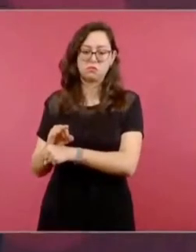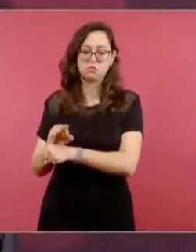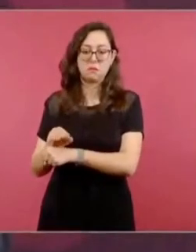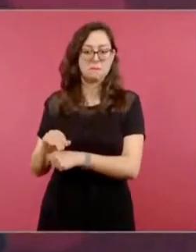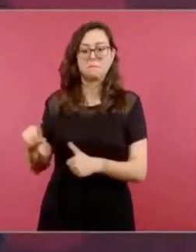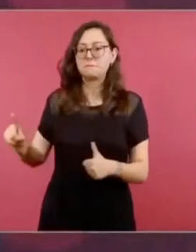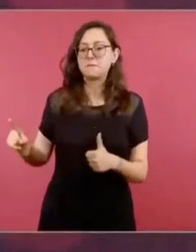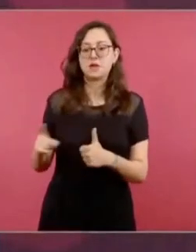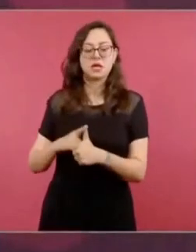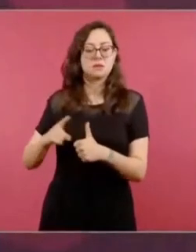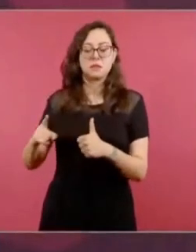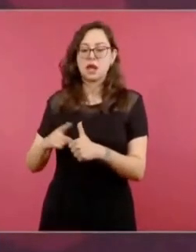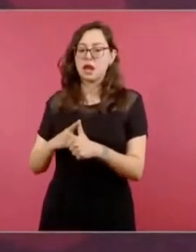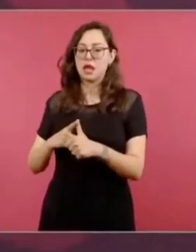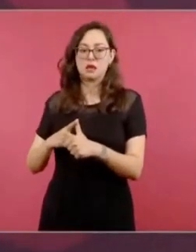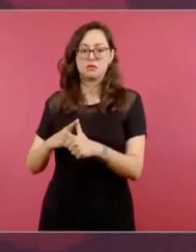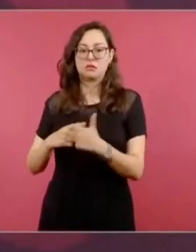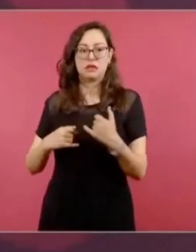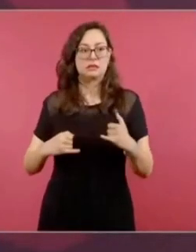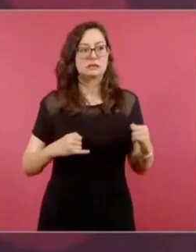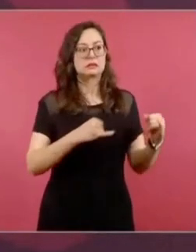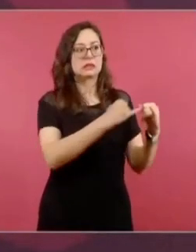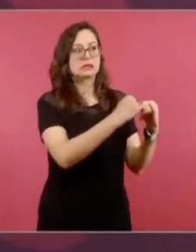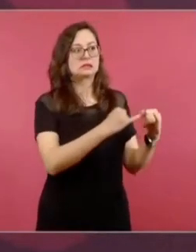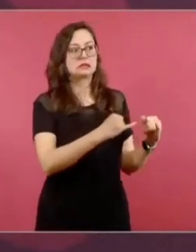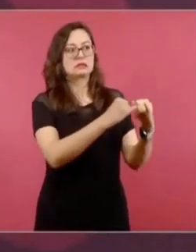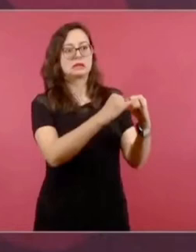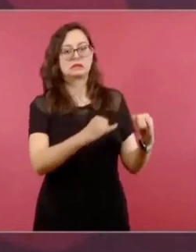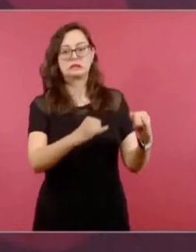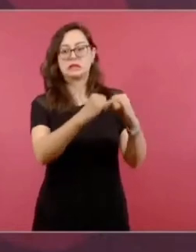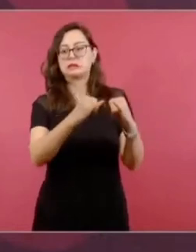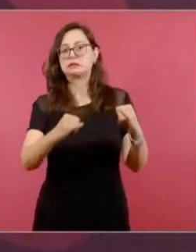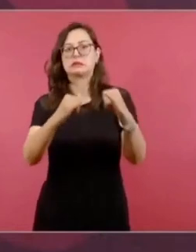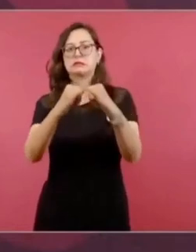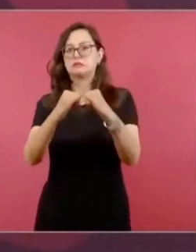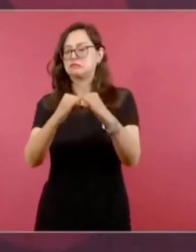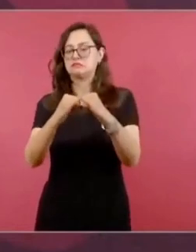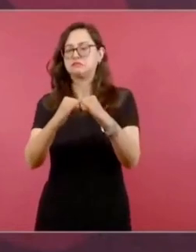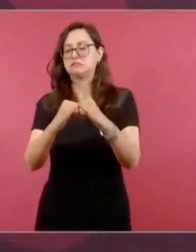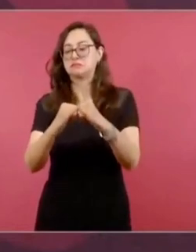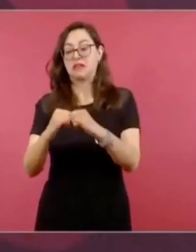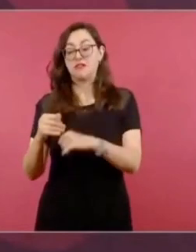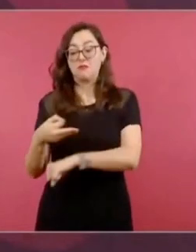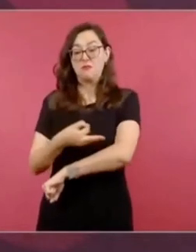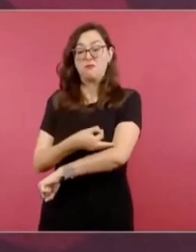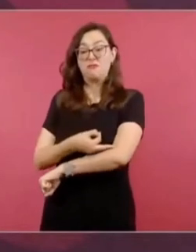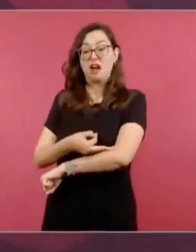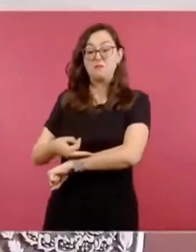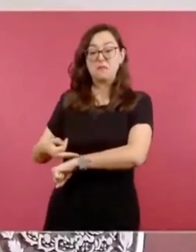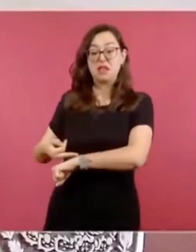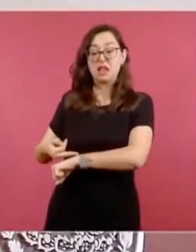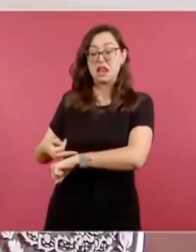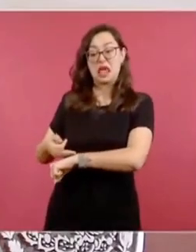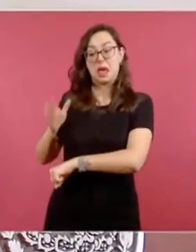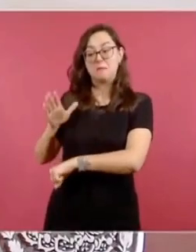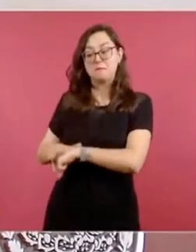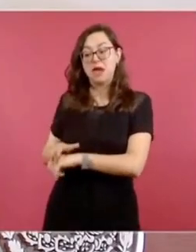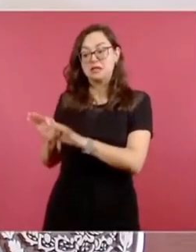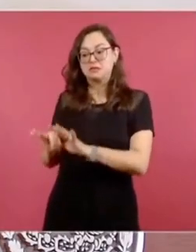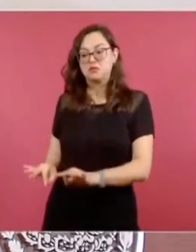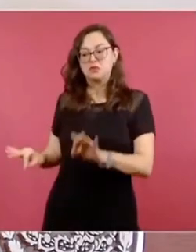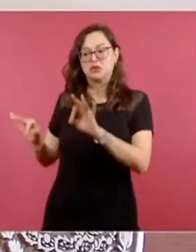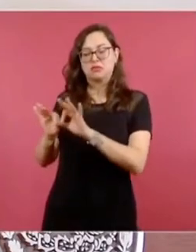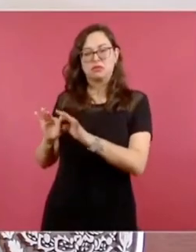de seguridad social que tenemos en México. Y ellos tienen, con todo respeto, ese